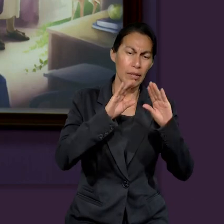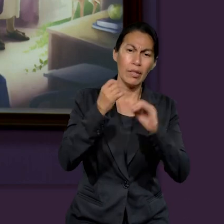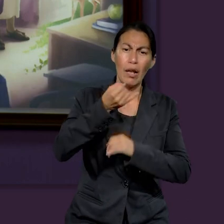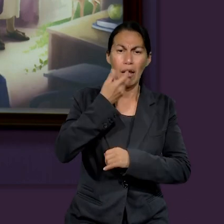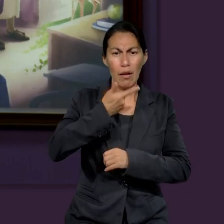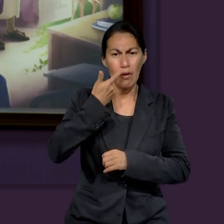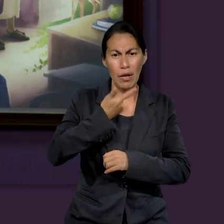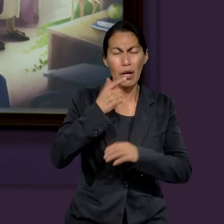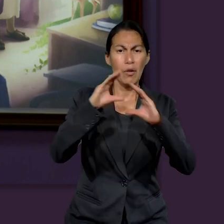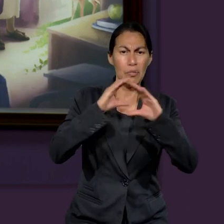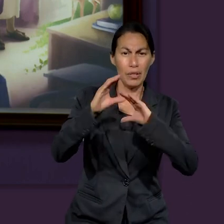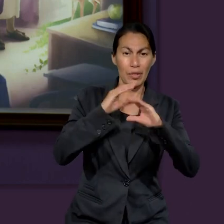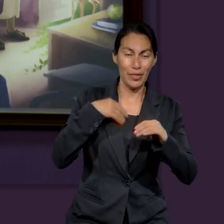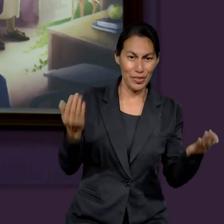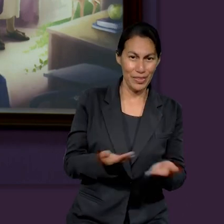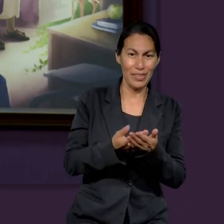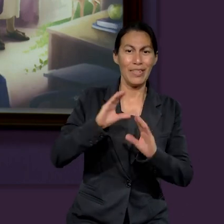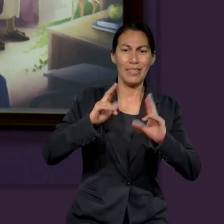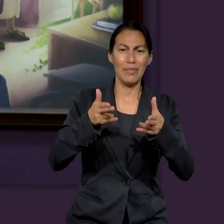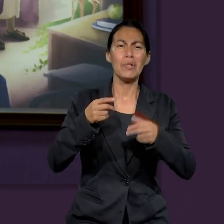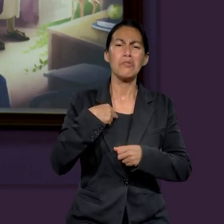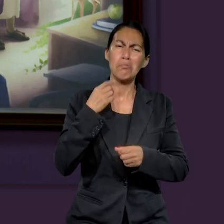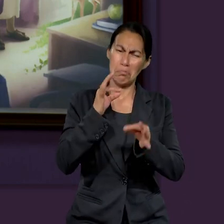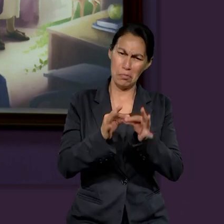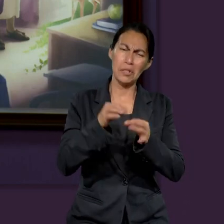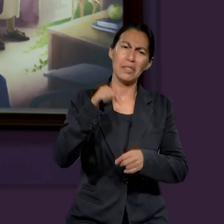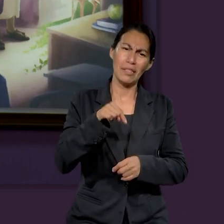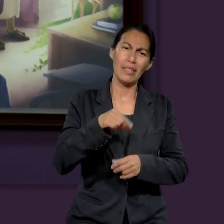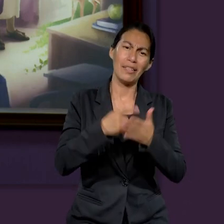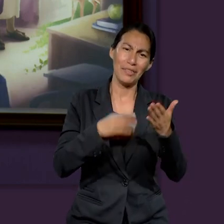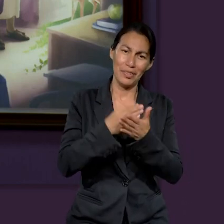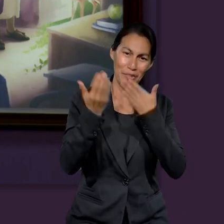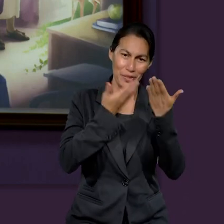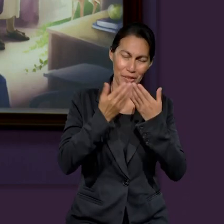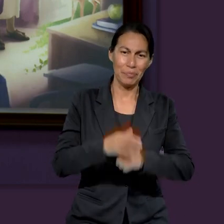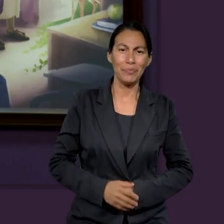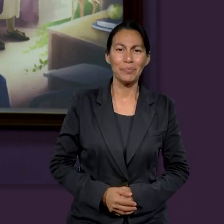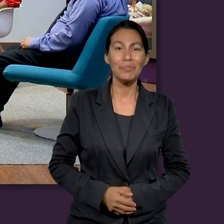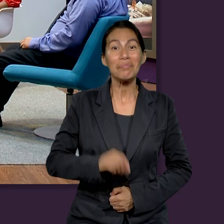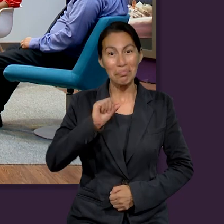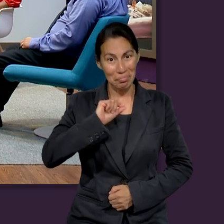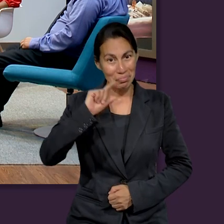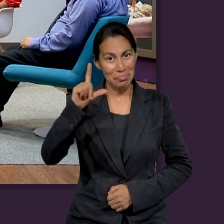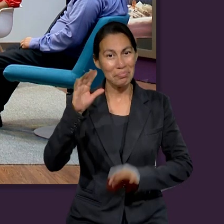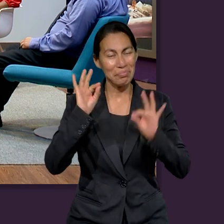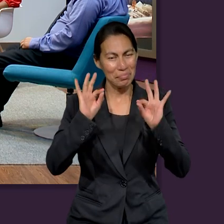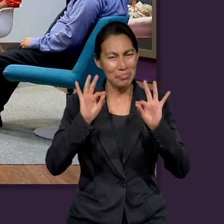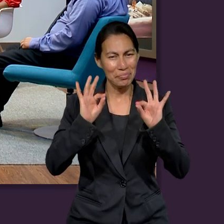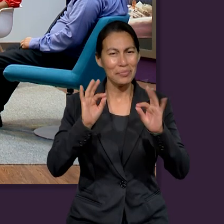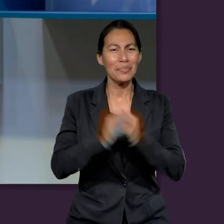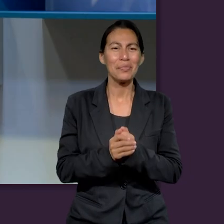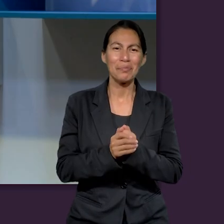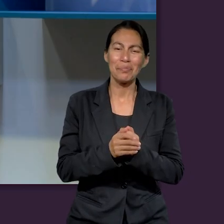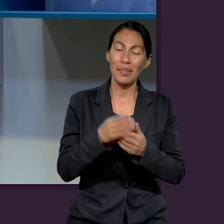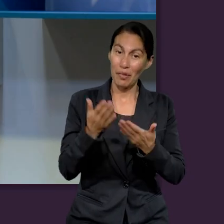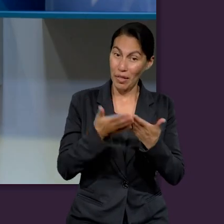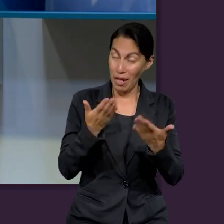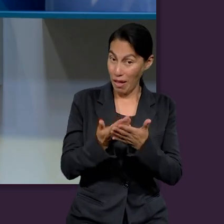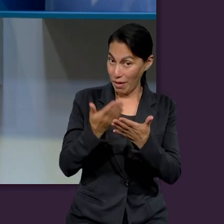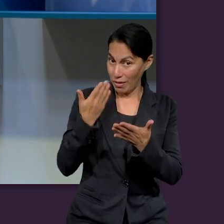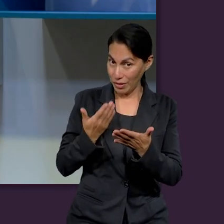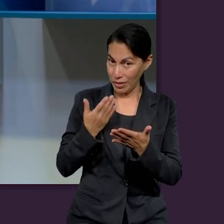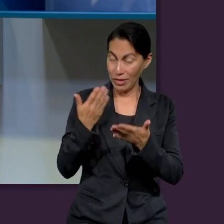Educación, la carrera de Enseñanza de Lenguaje y la Comunicación y estoy lista para este estudio de la lección. Excelente. Gracias por acompañarnos.